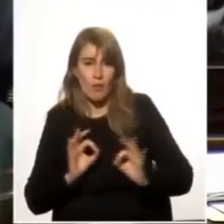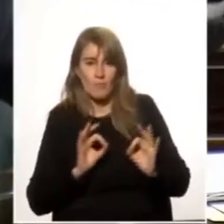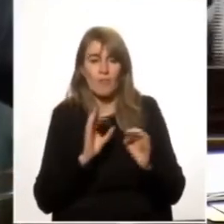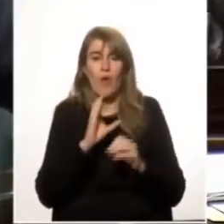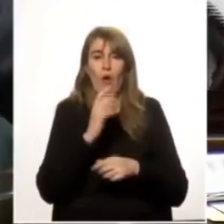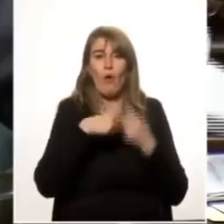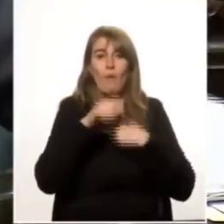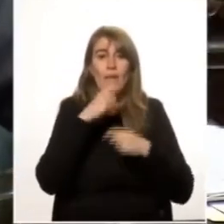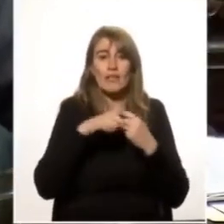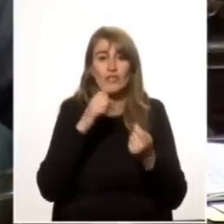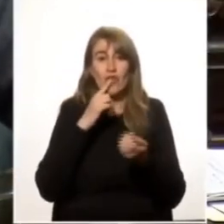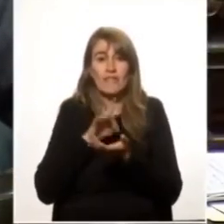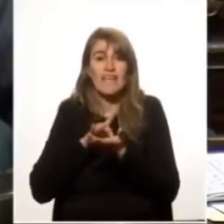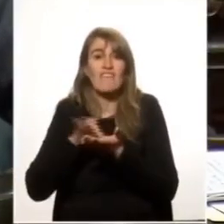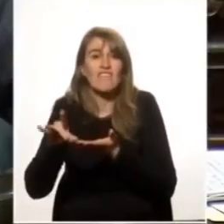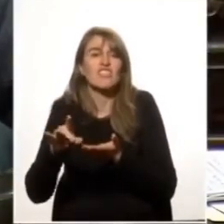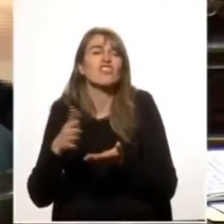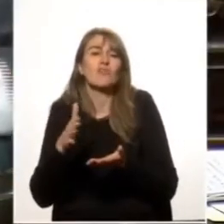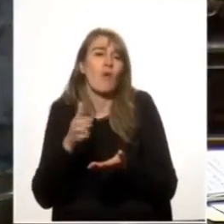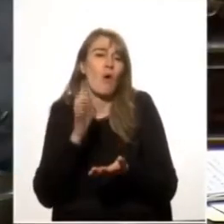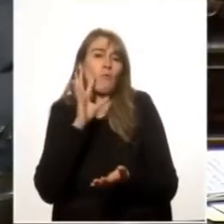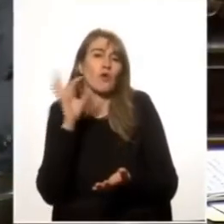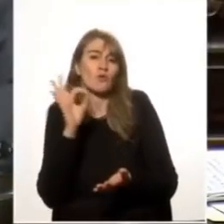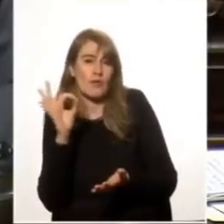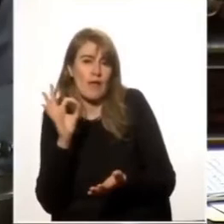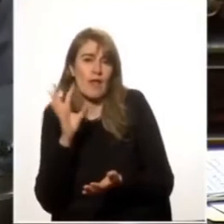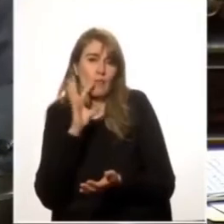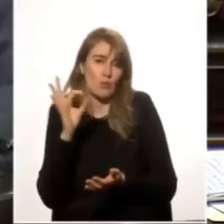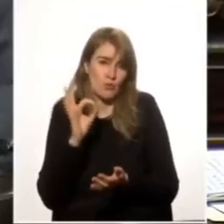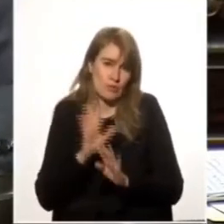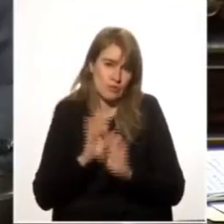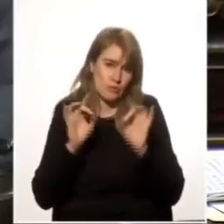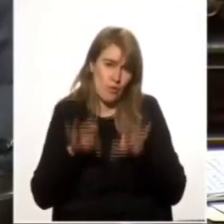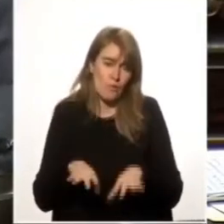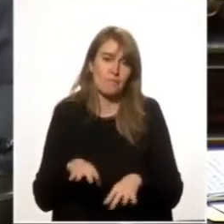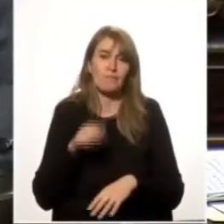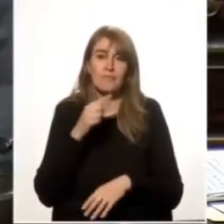oportunidades y terminó indicando